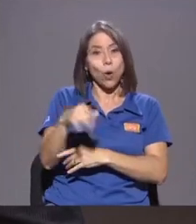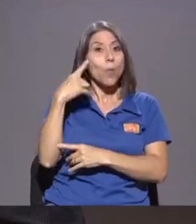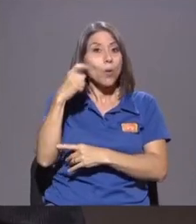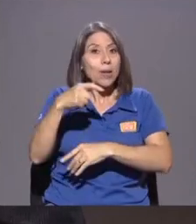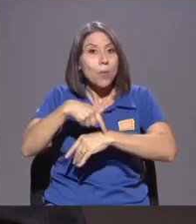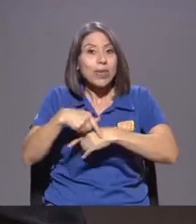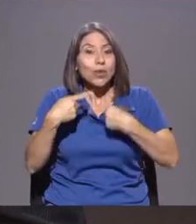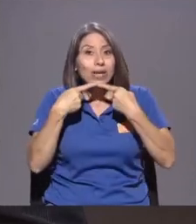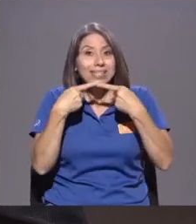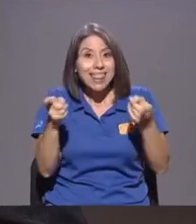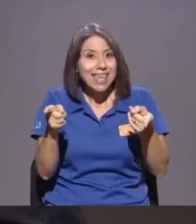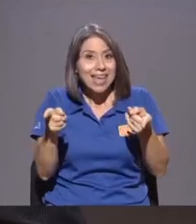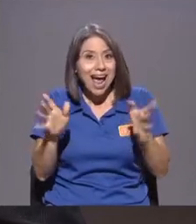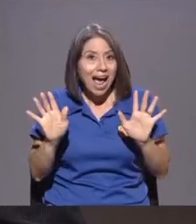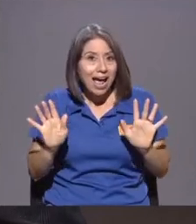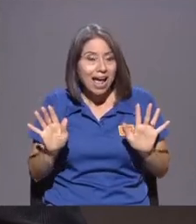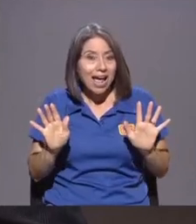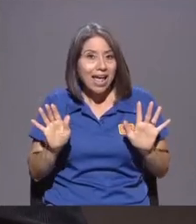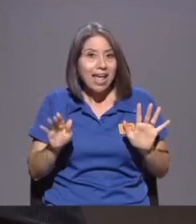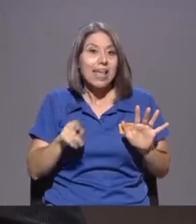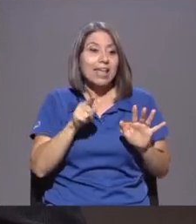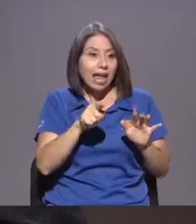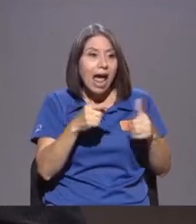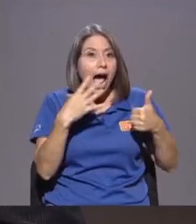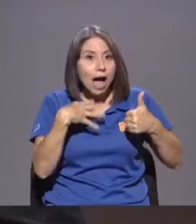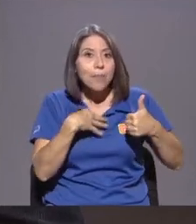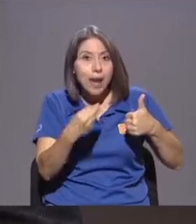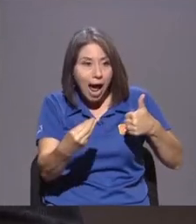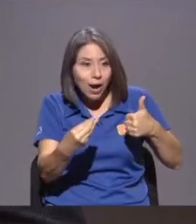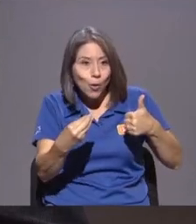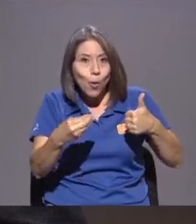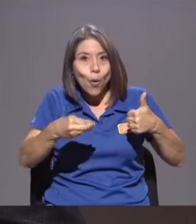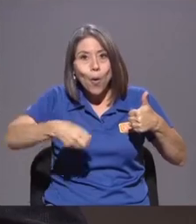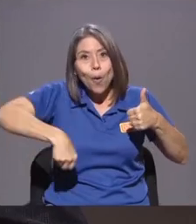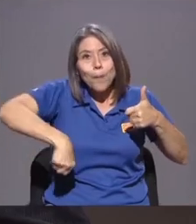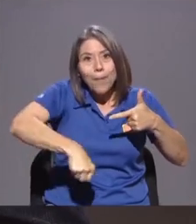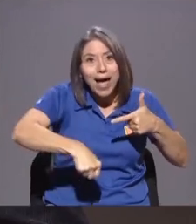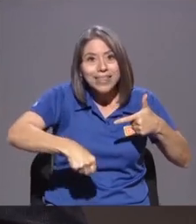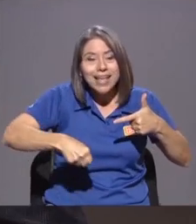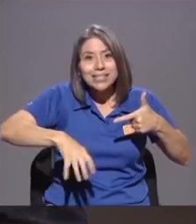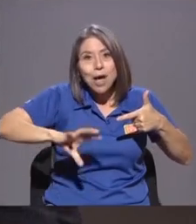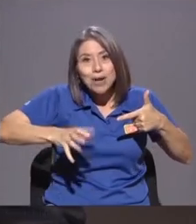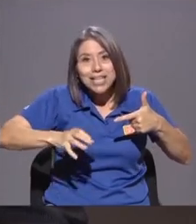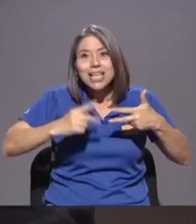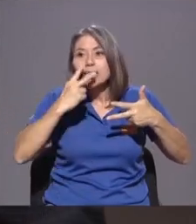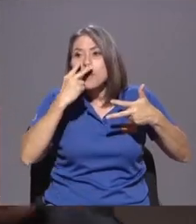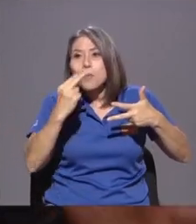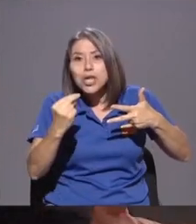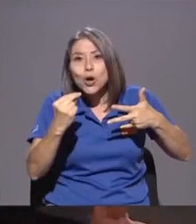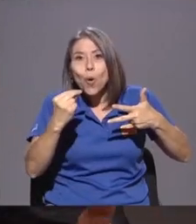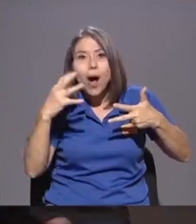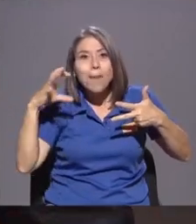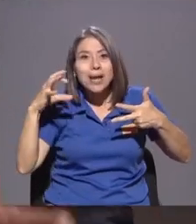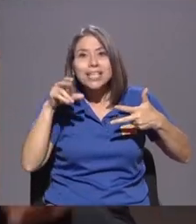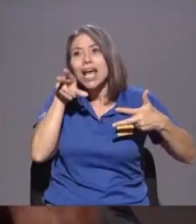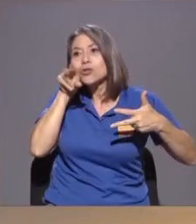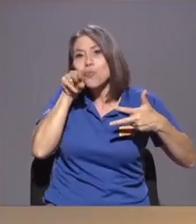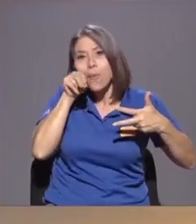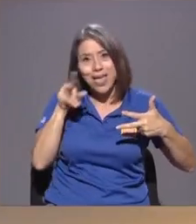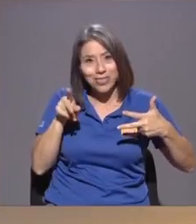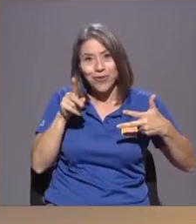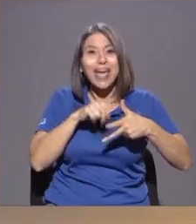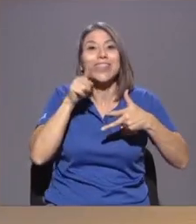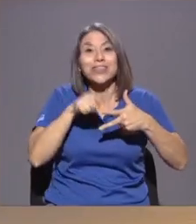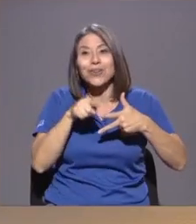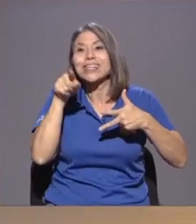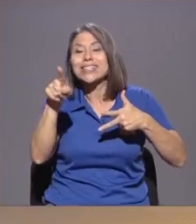Que es Blanco Tiene Patos Amarillas Tiene Pico Amarillo Hace Cuaca Entonces Es un Pato Y los Patos Van en Esta Caja Que tienen Que